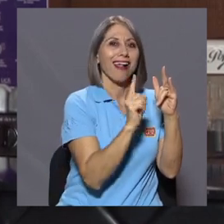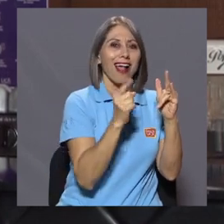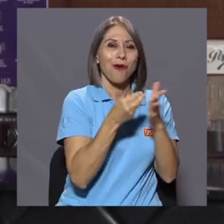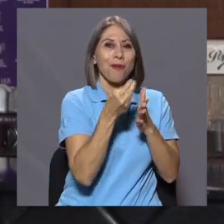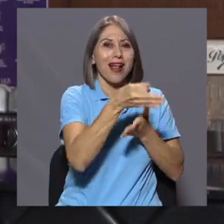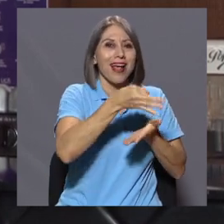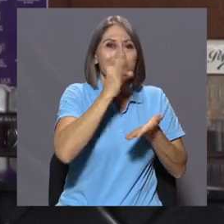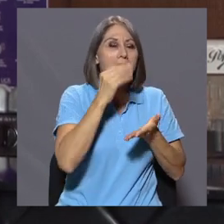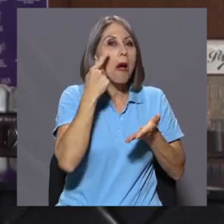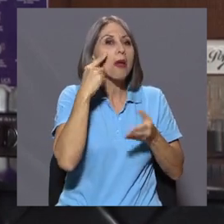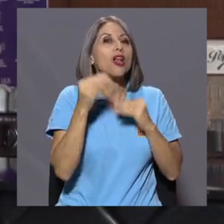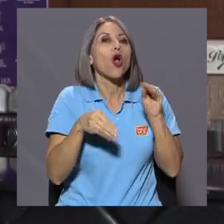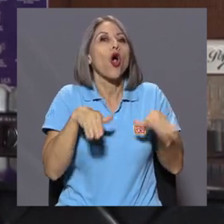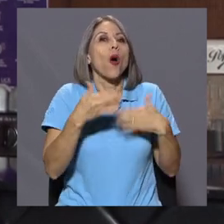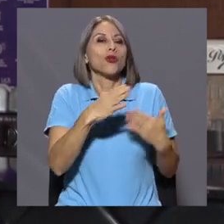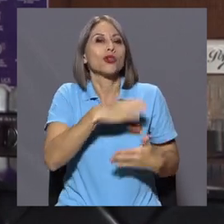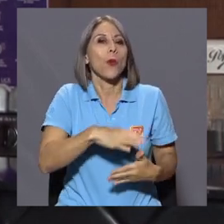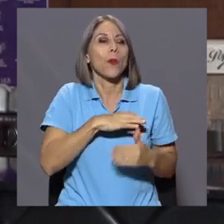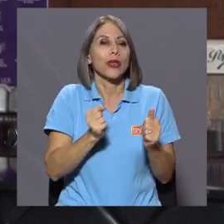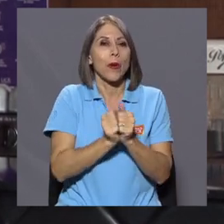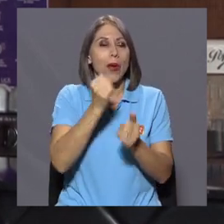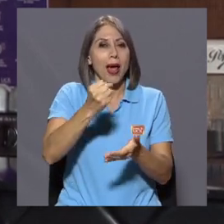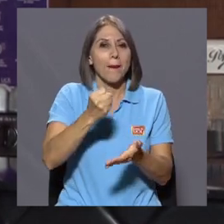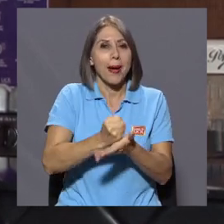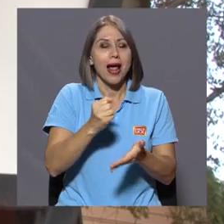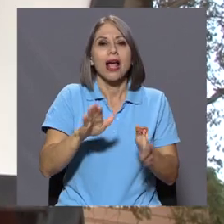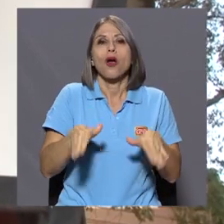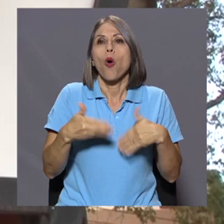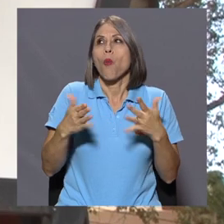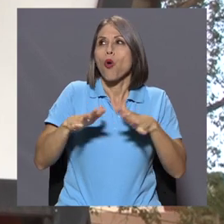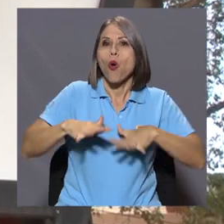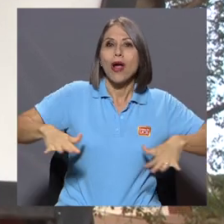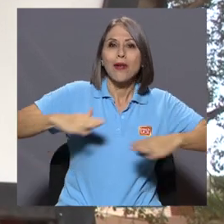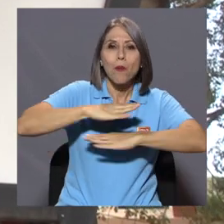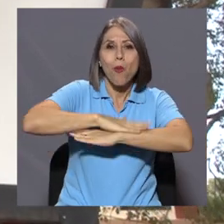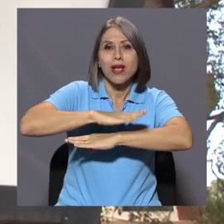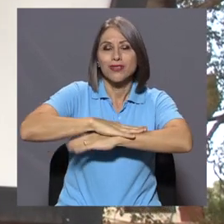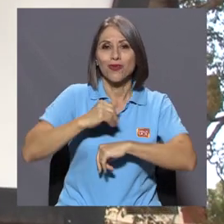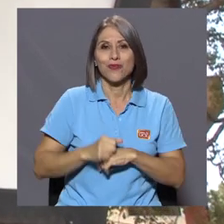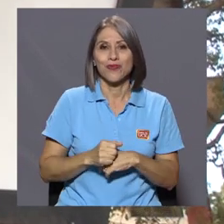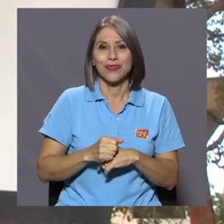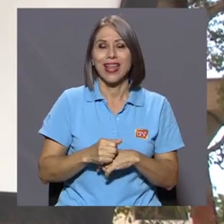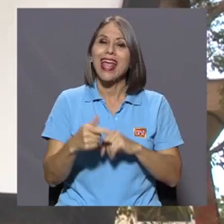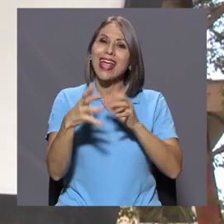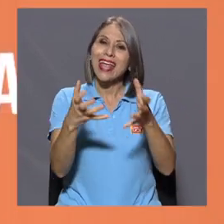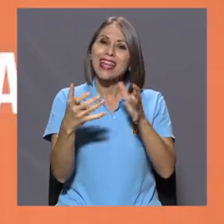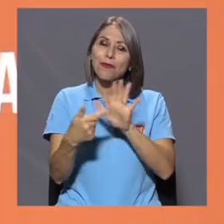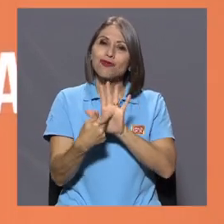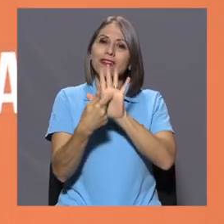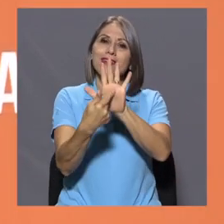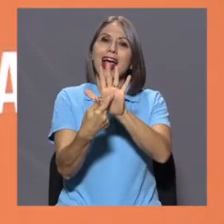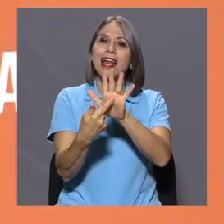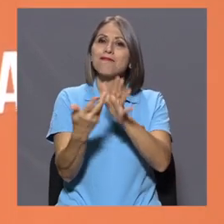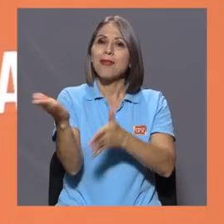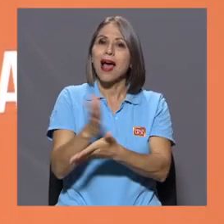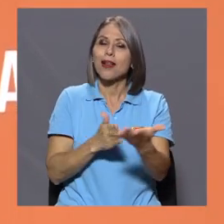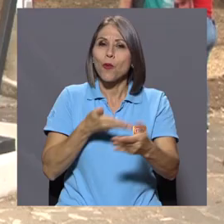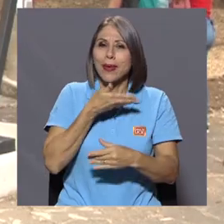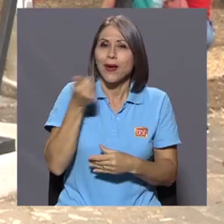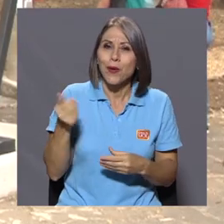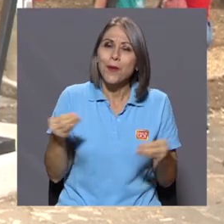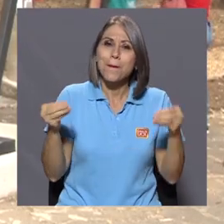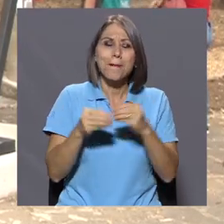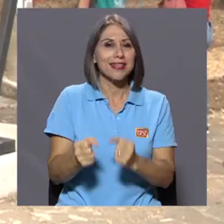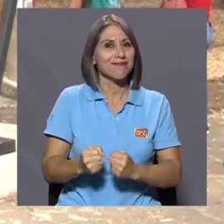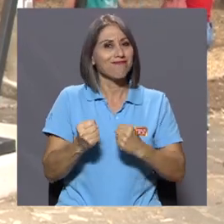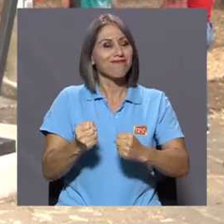la marca y cómo se comporta también con el puesto. Lo que queríamos reflejar al final era algo mejor, algo con